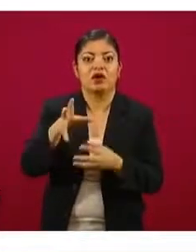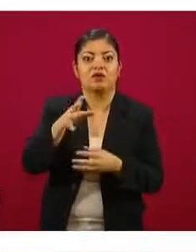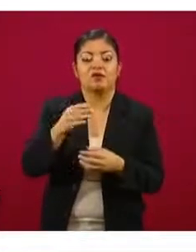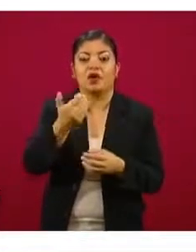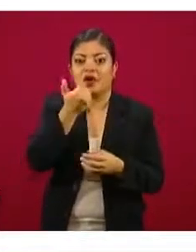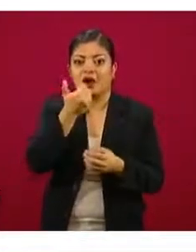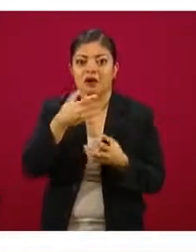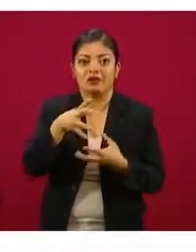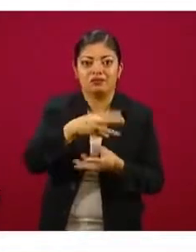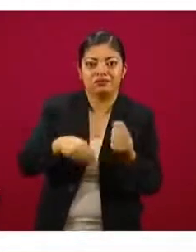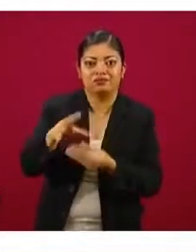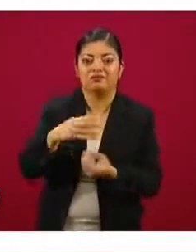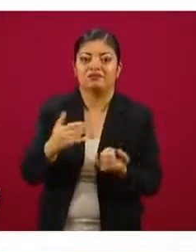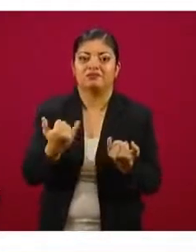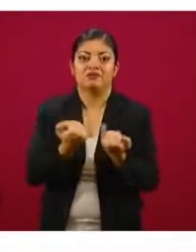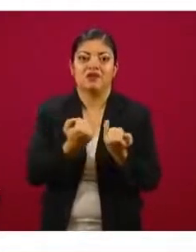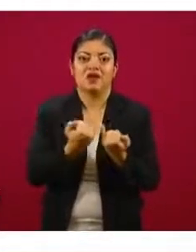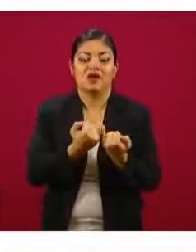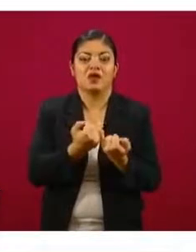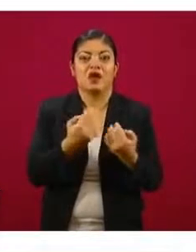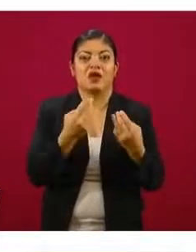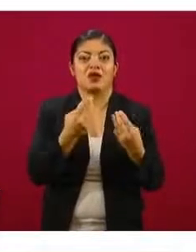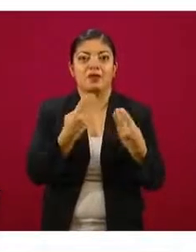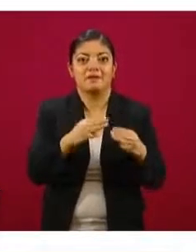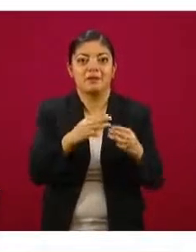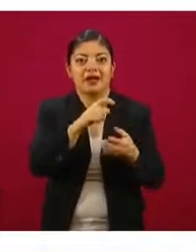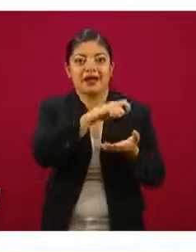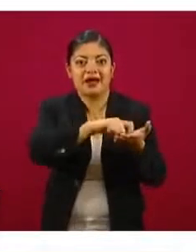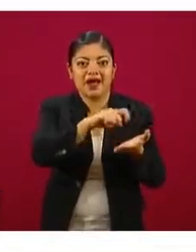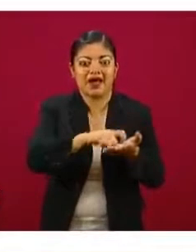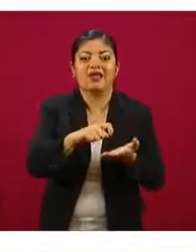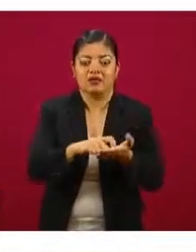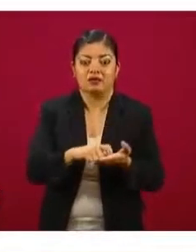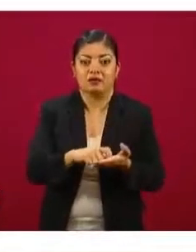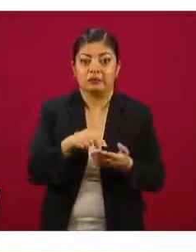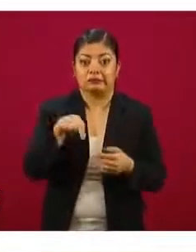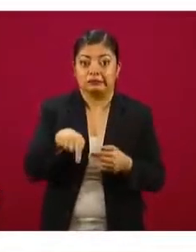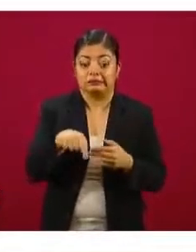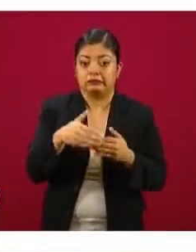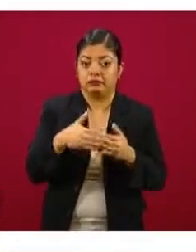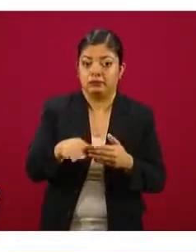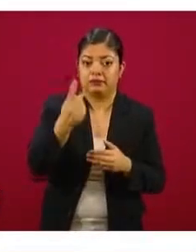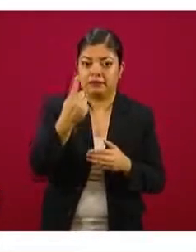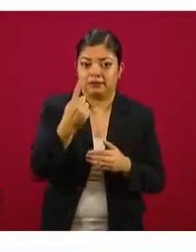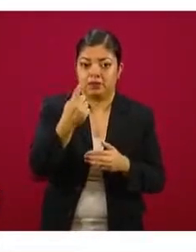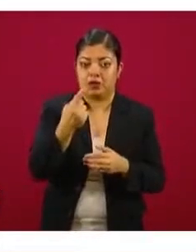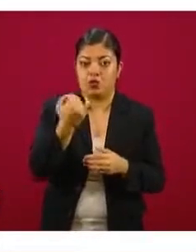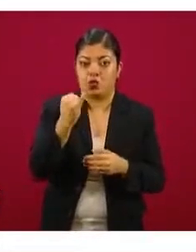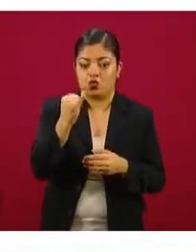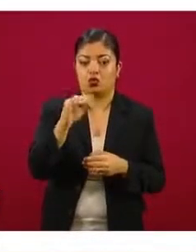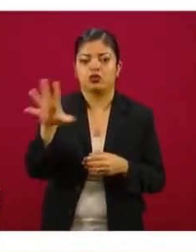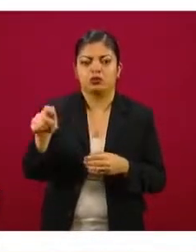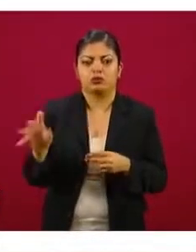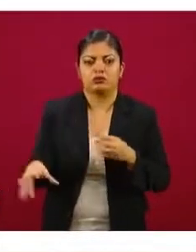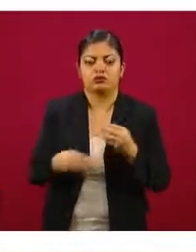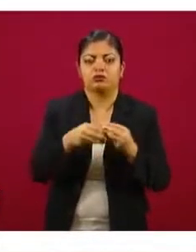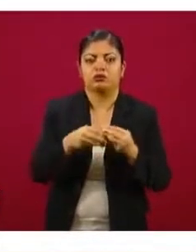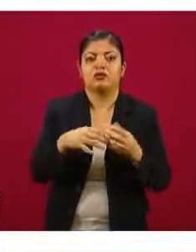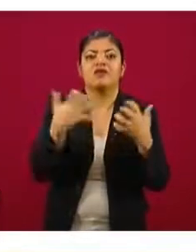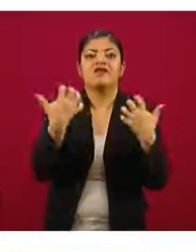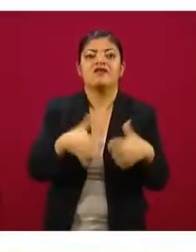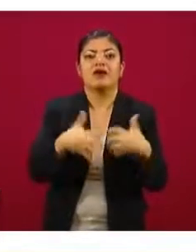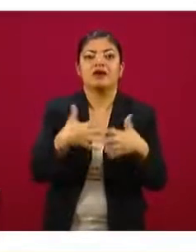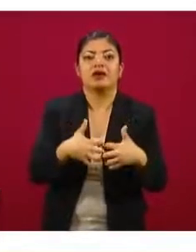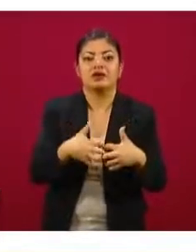supermercados, en fin. Este acuerdo plantea que a partir del primero de junio se incorporan tres más, la fabricación de equipos de